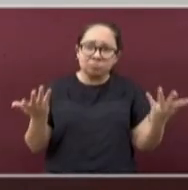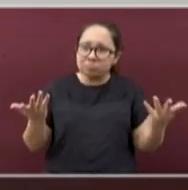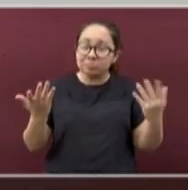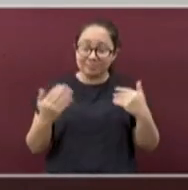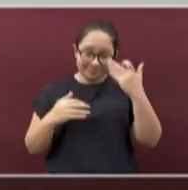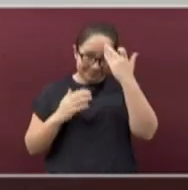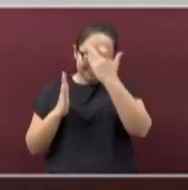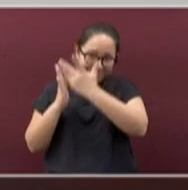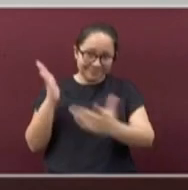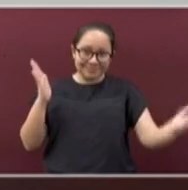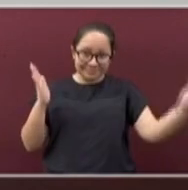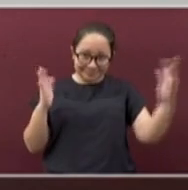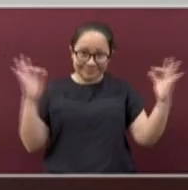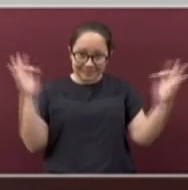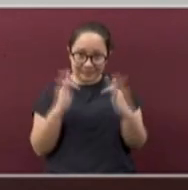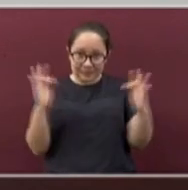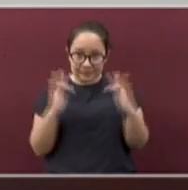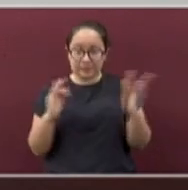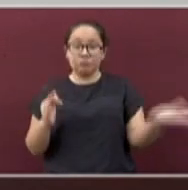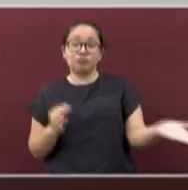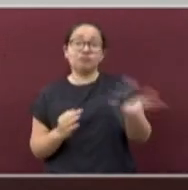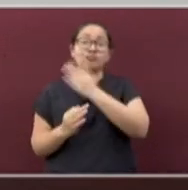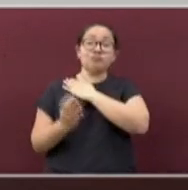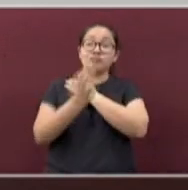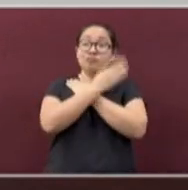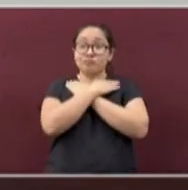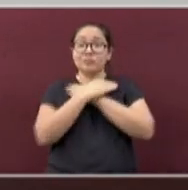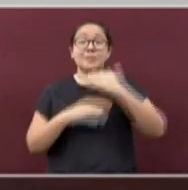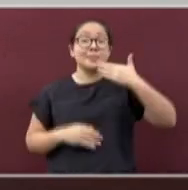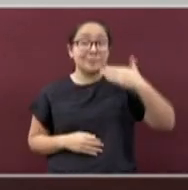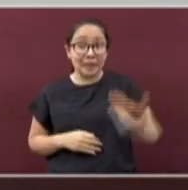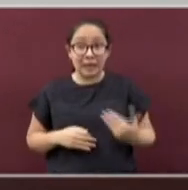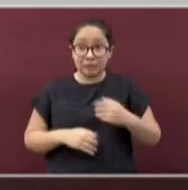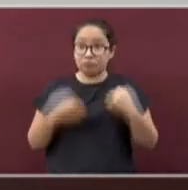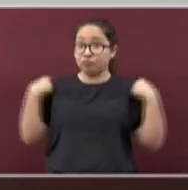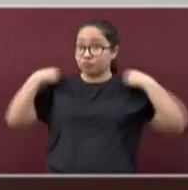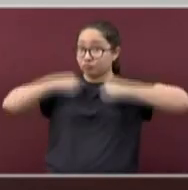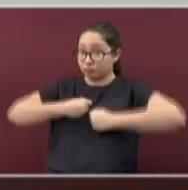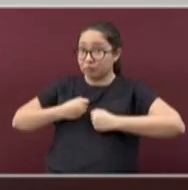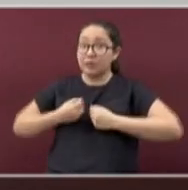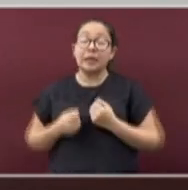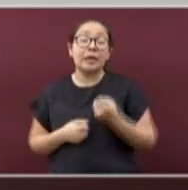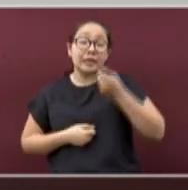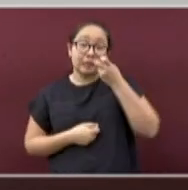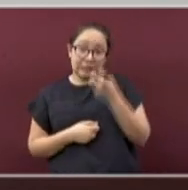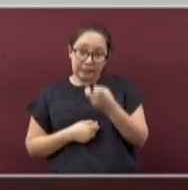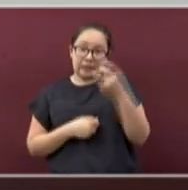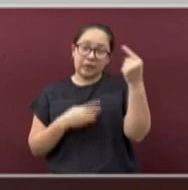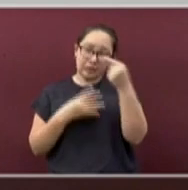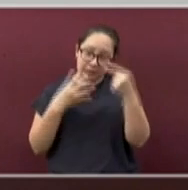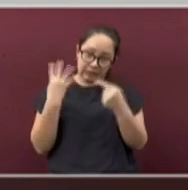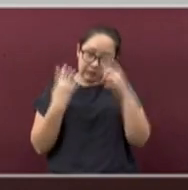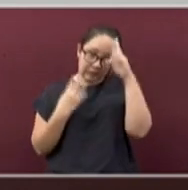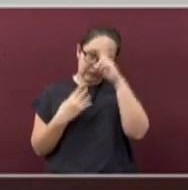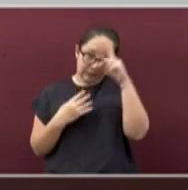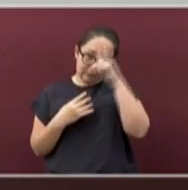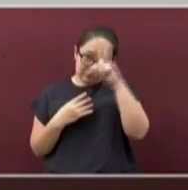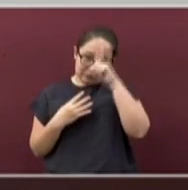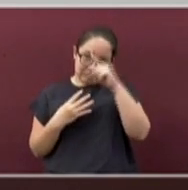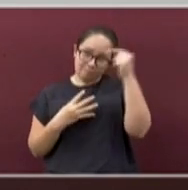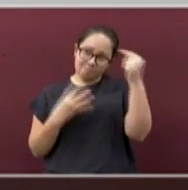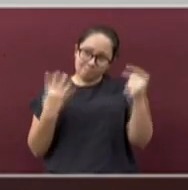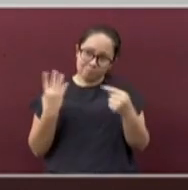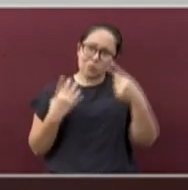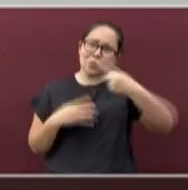de abrigarse bien, es seguir algunas medidas para prevenir enfermedades que usted